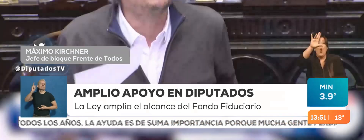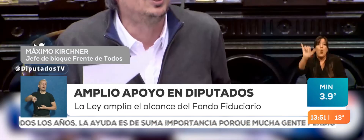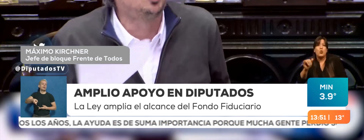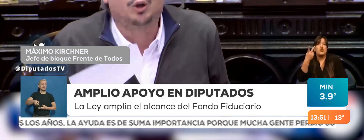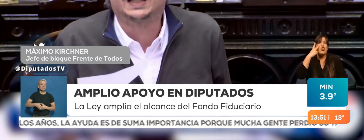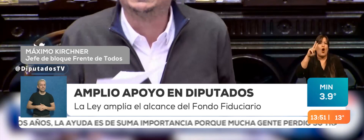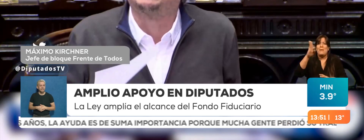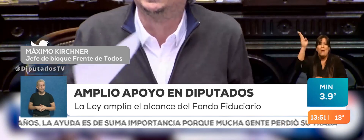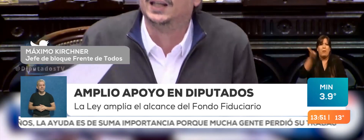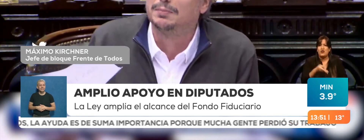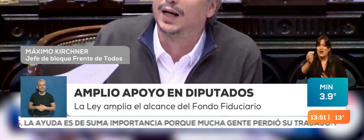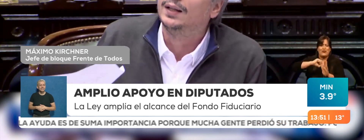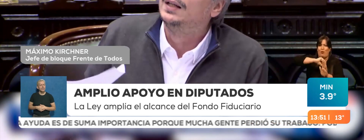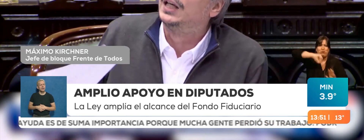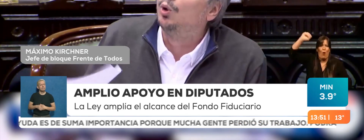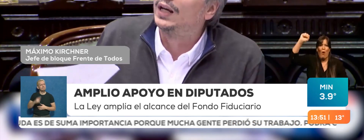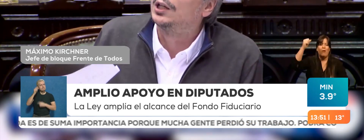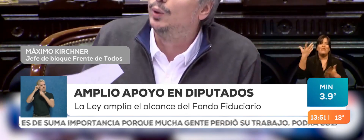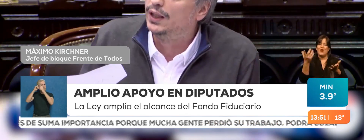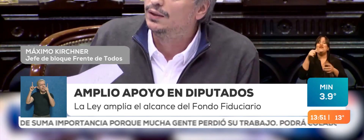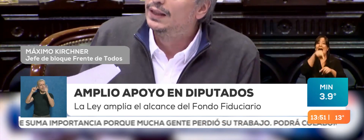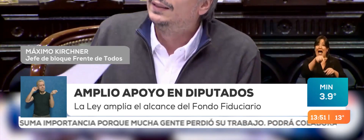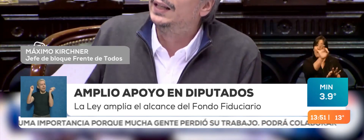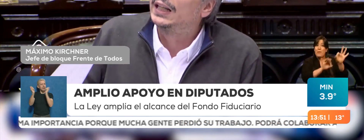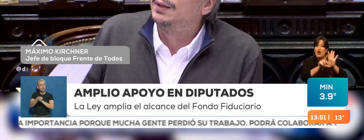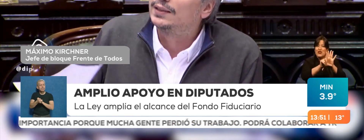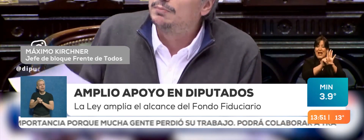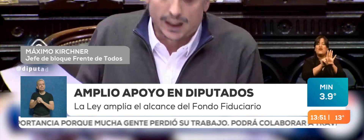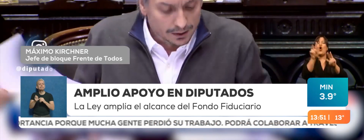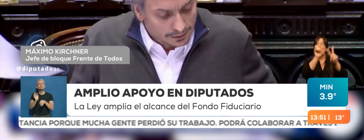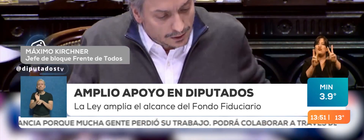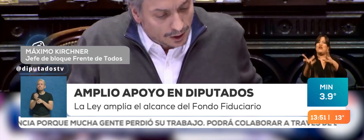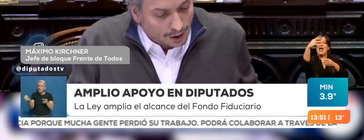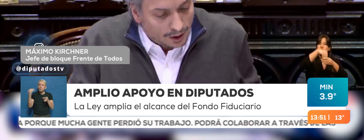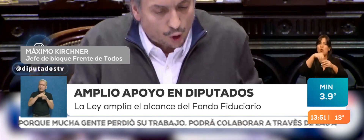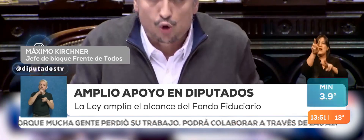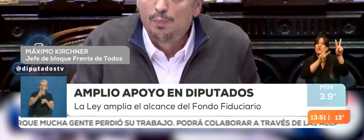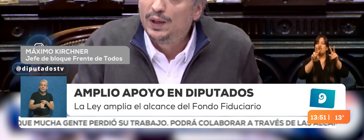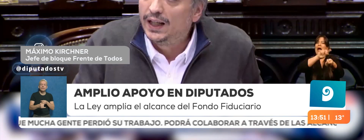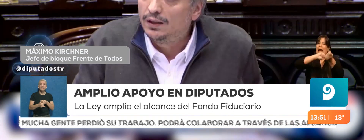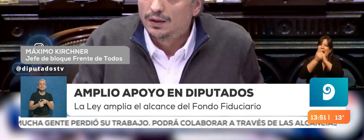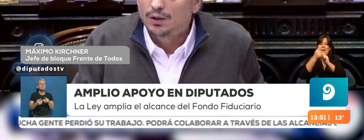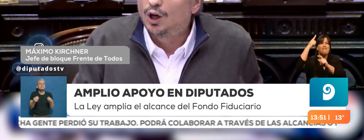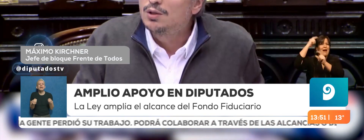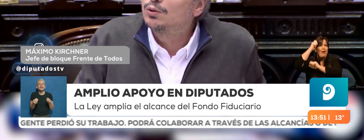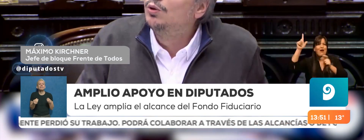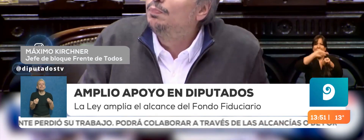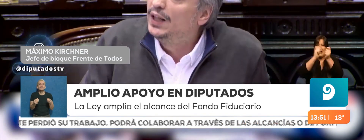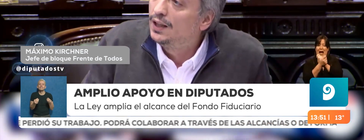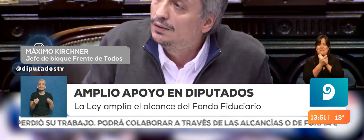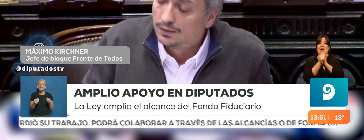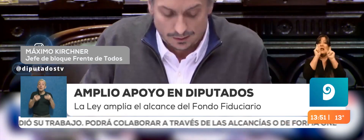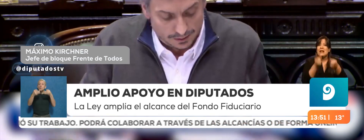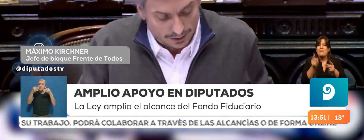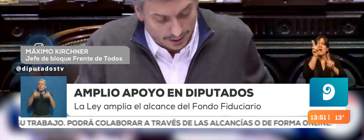Este cambio de lógica, de paradigma, que busca incluir, tiene que ver también con cumplir, con